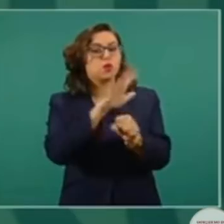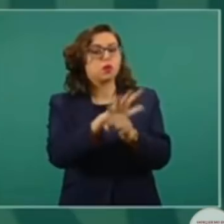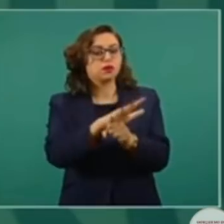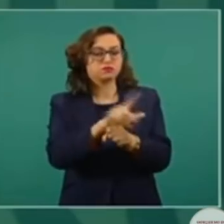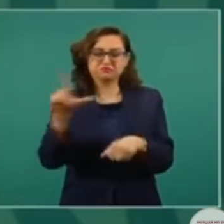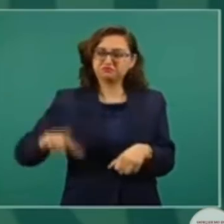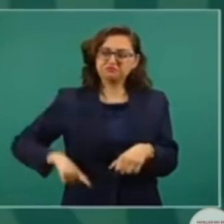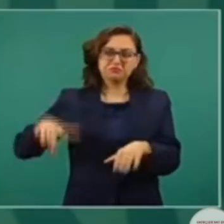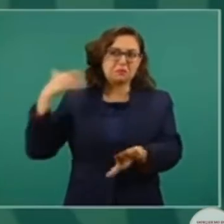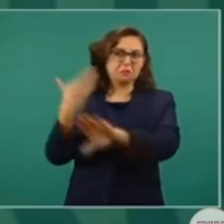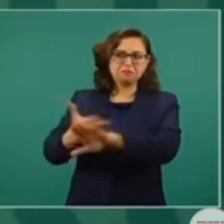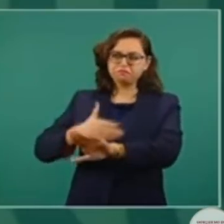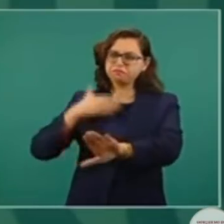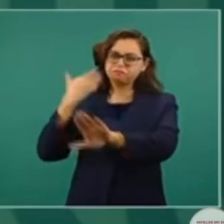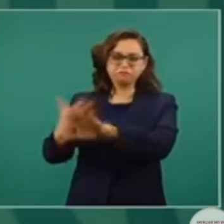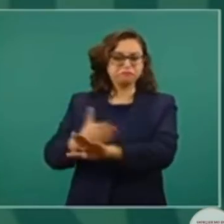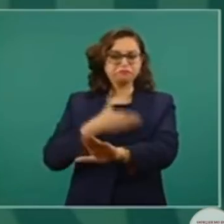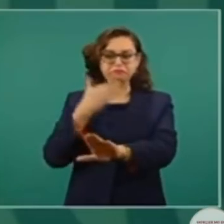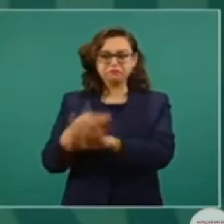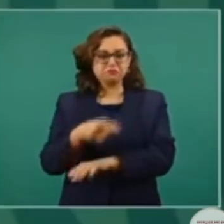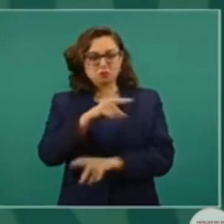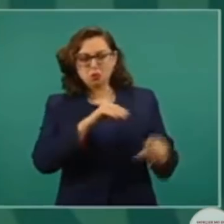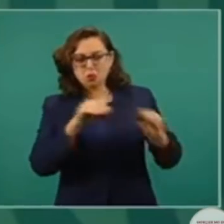atacarnos. No tienen otra.